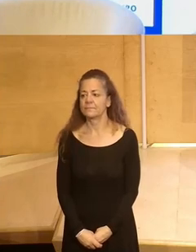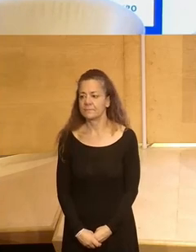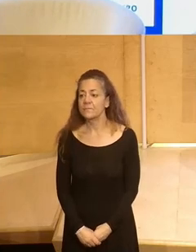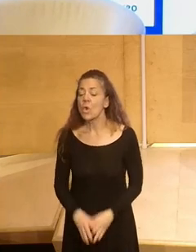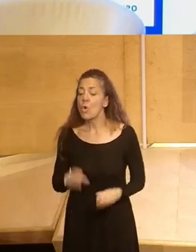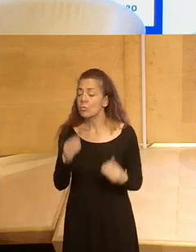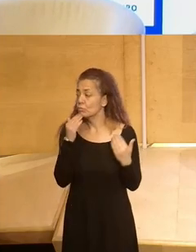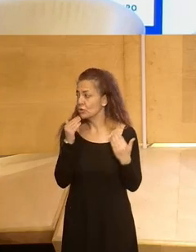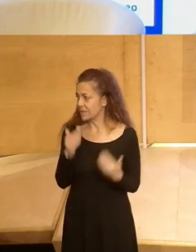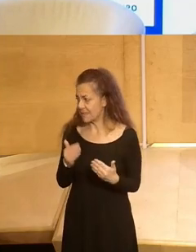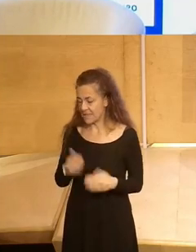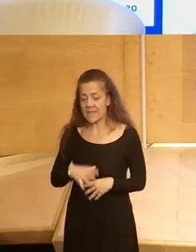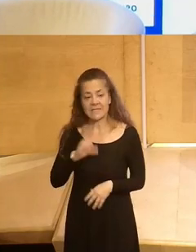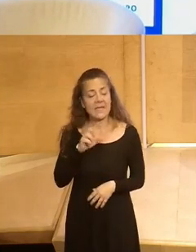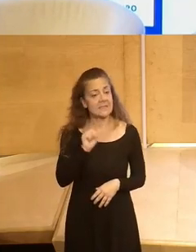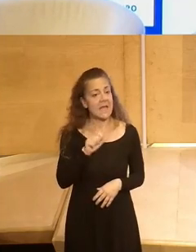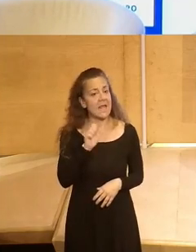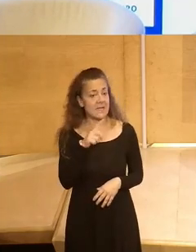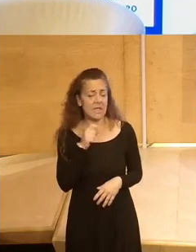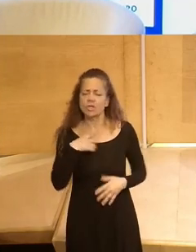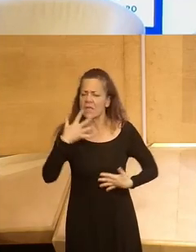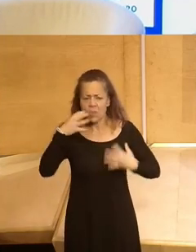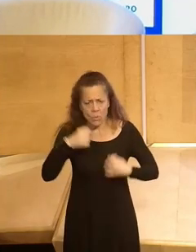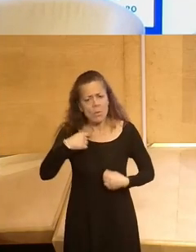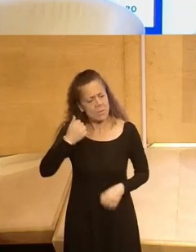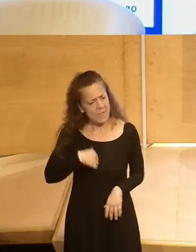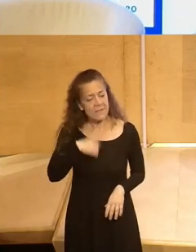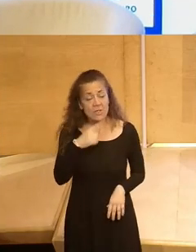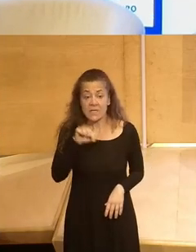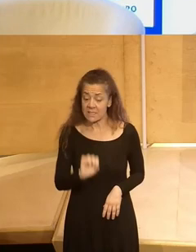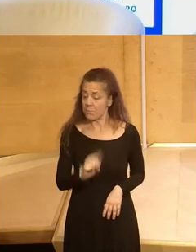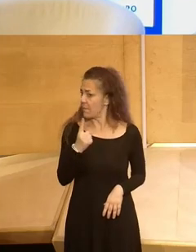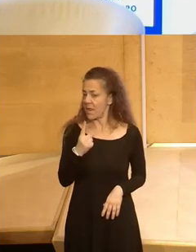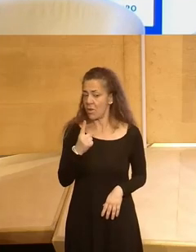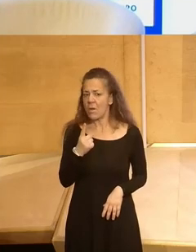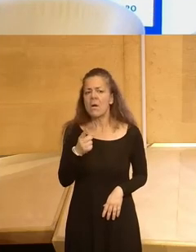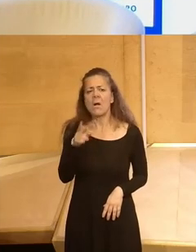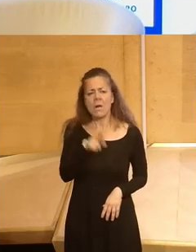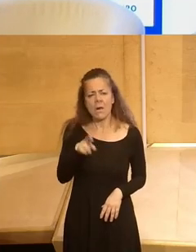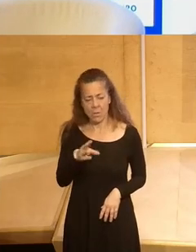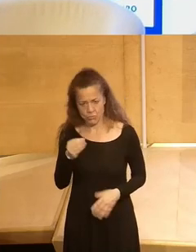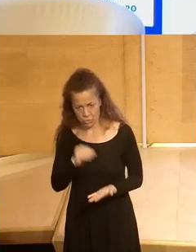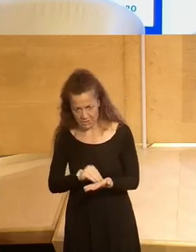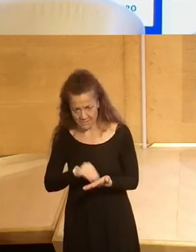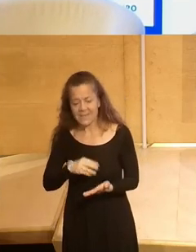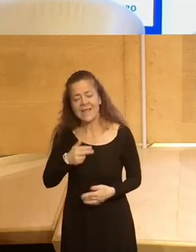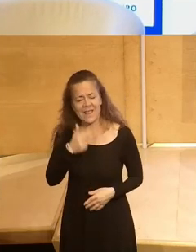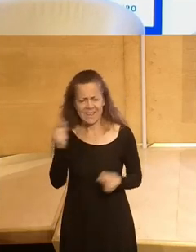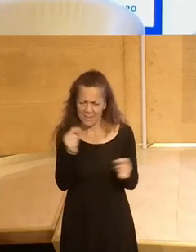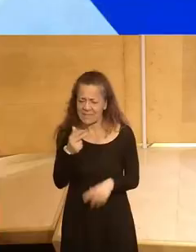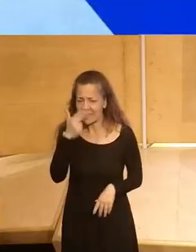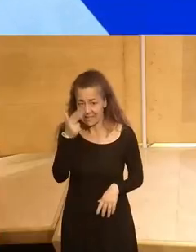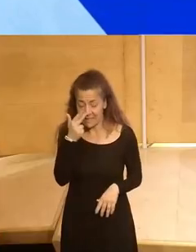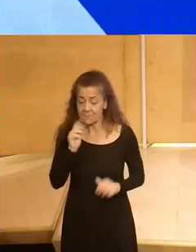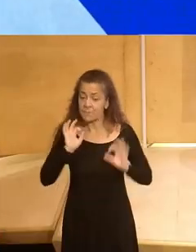Bueno, muchísimas gracias, Sara, Elsa. Estoy segura de que, como habéis dicho, este será el primero de muchos y muy interesantes debates. Y,